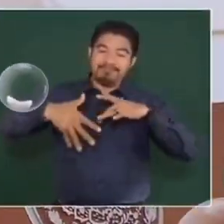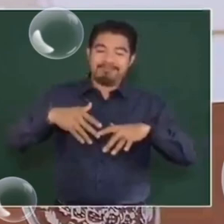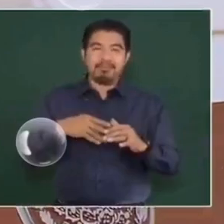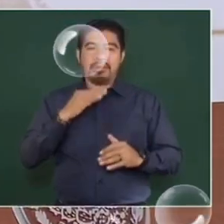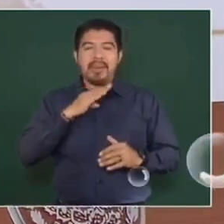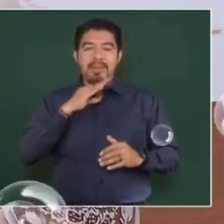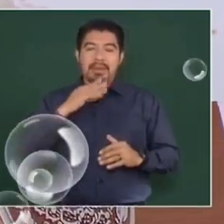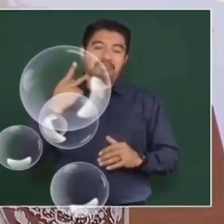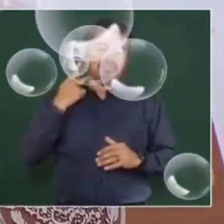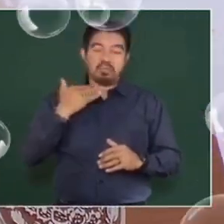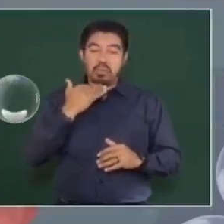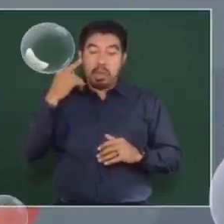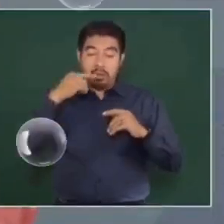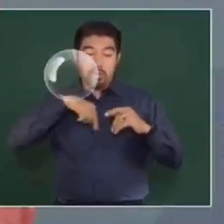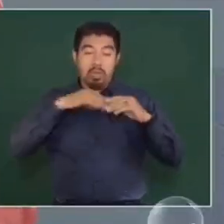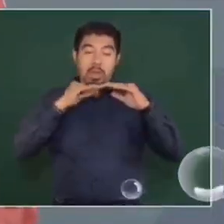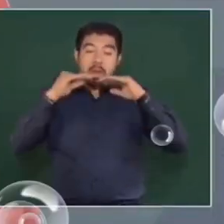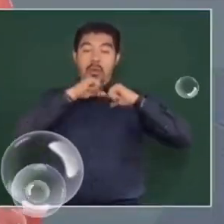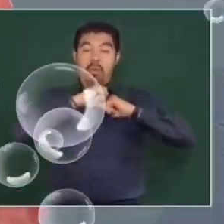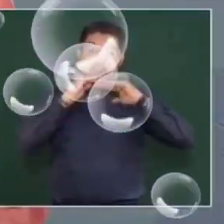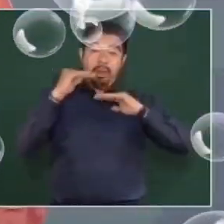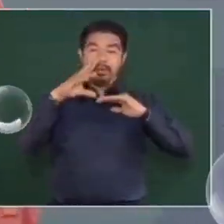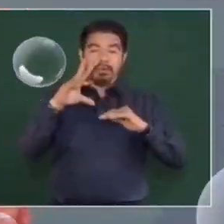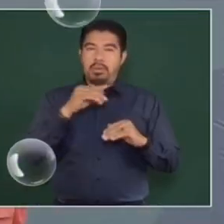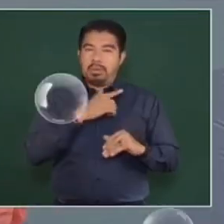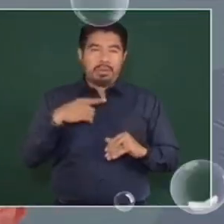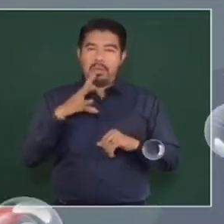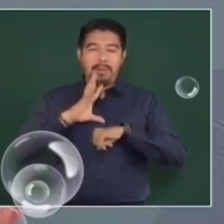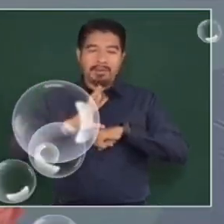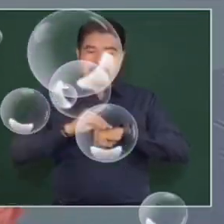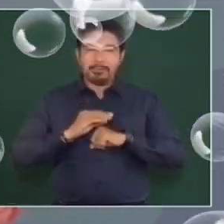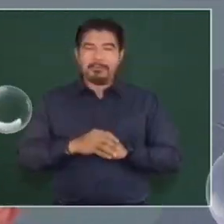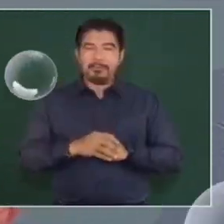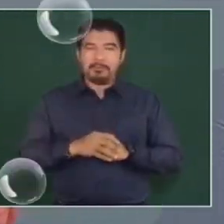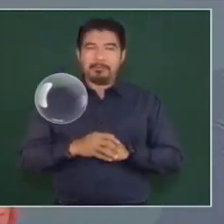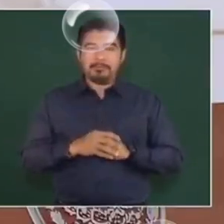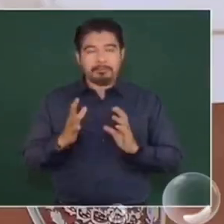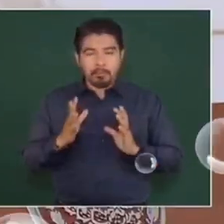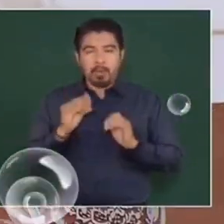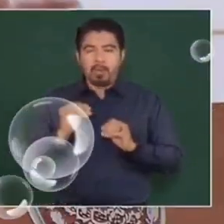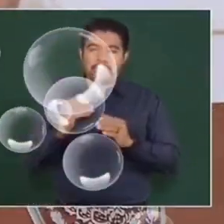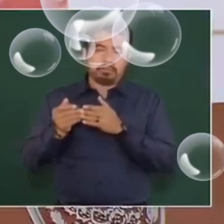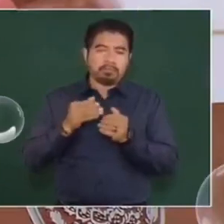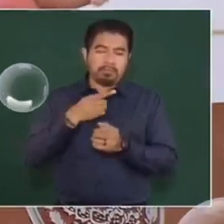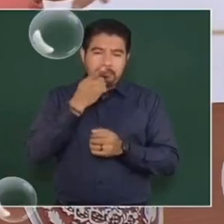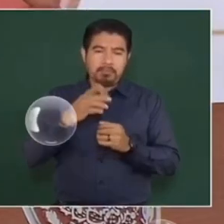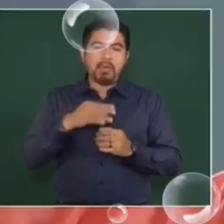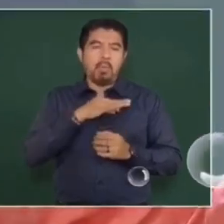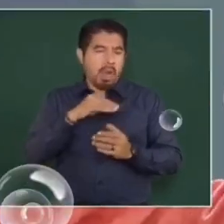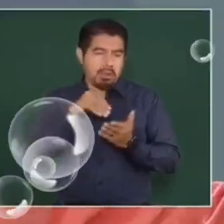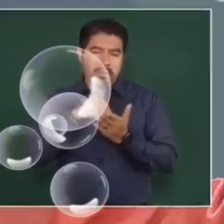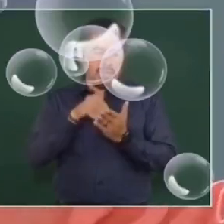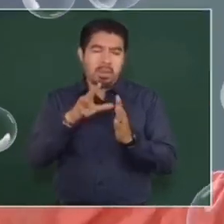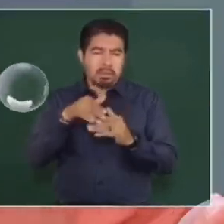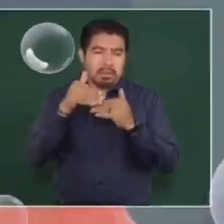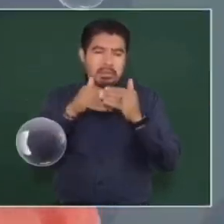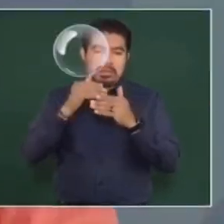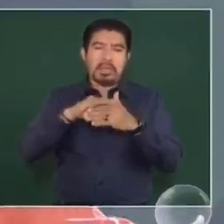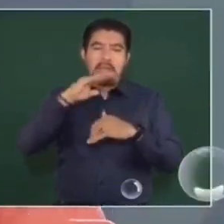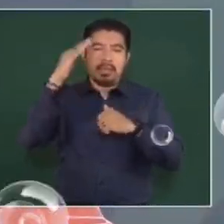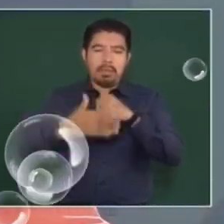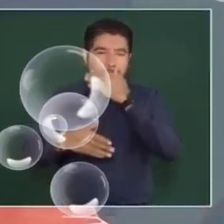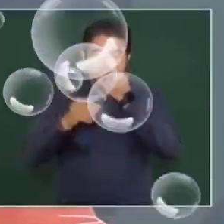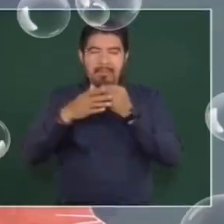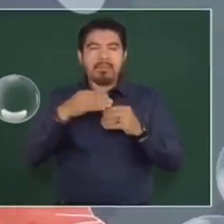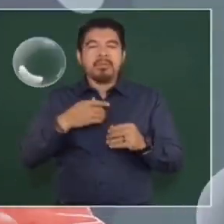permite la corrupción arriba. Se ha avanzado mucho. O para decirlo en términos coloquiales, puede seguir existiendo y ojalá que se termine la mordida.